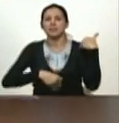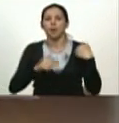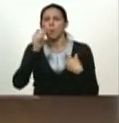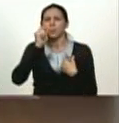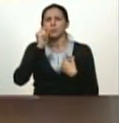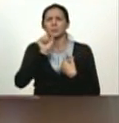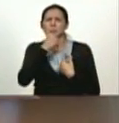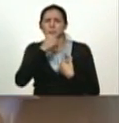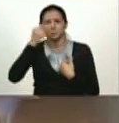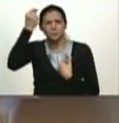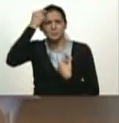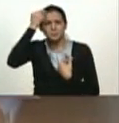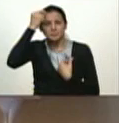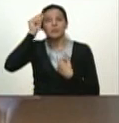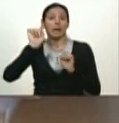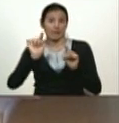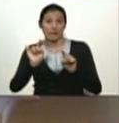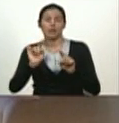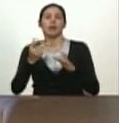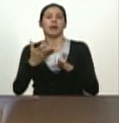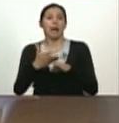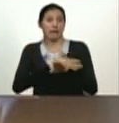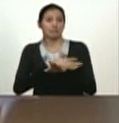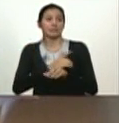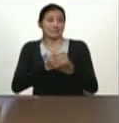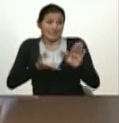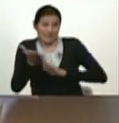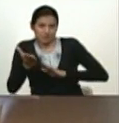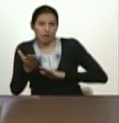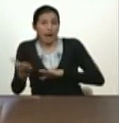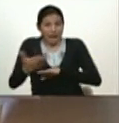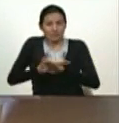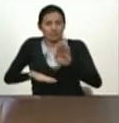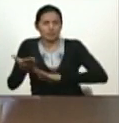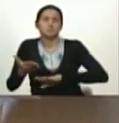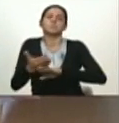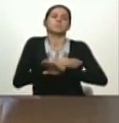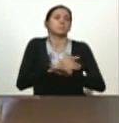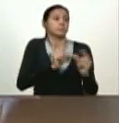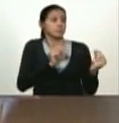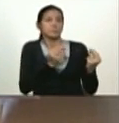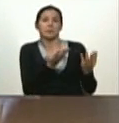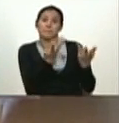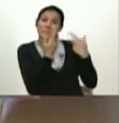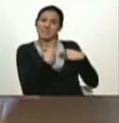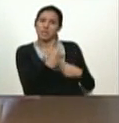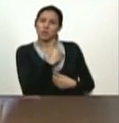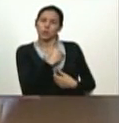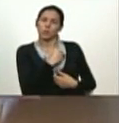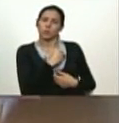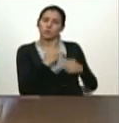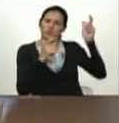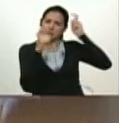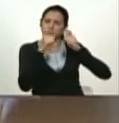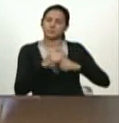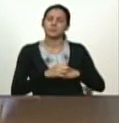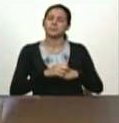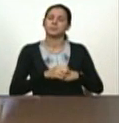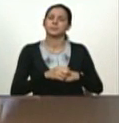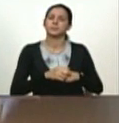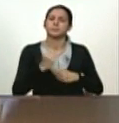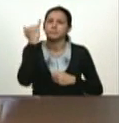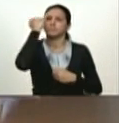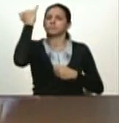Y antes de salir aquí, el comandante me comentó, me dijo, tengo la idea que voy a lanzar